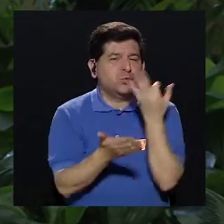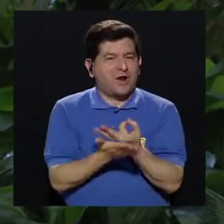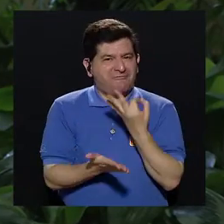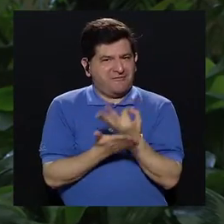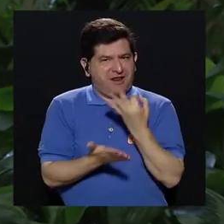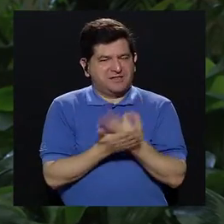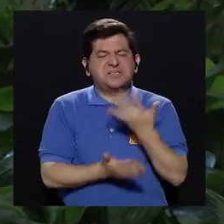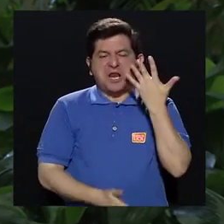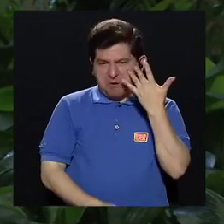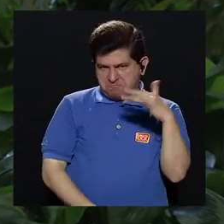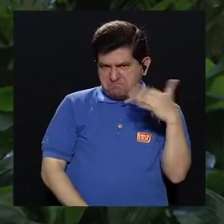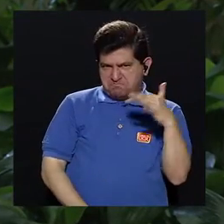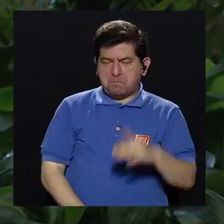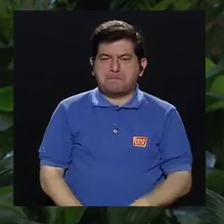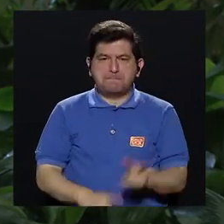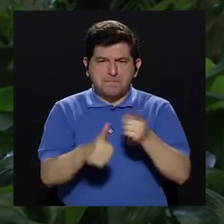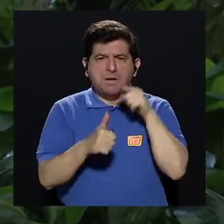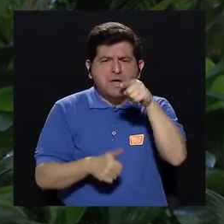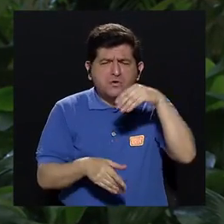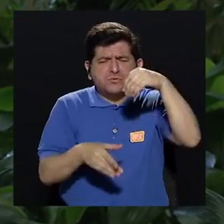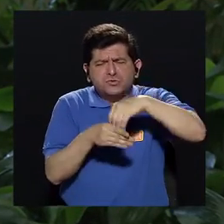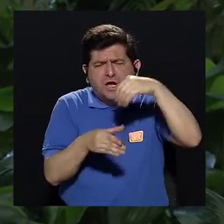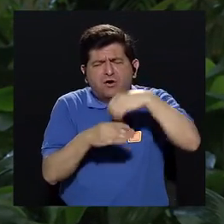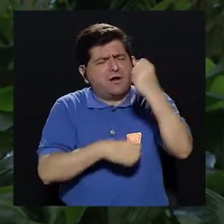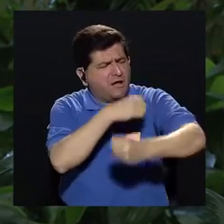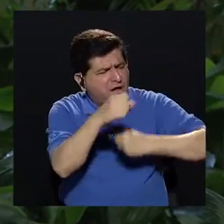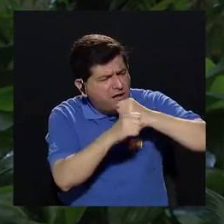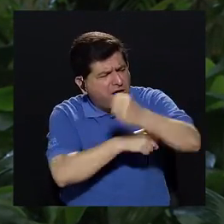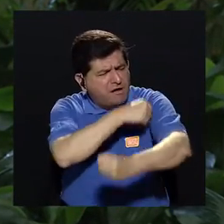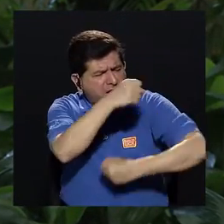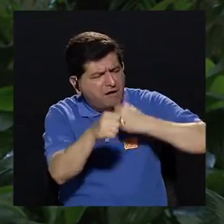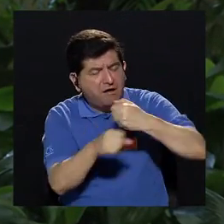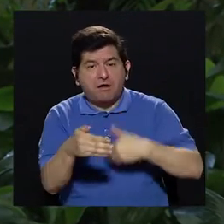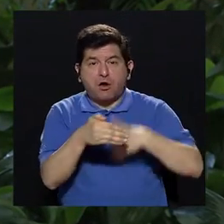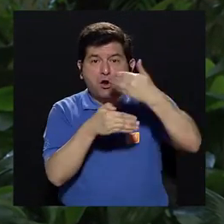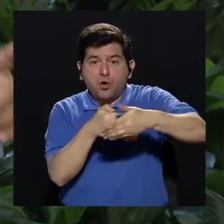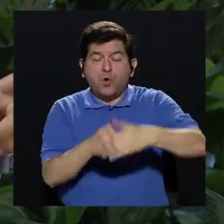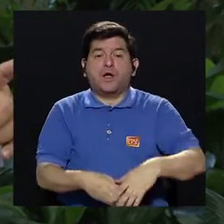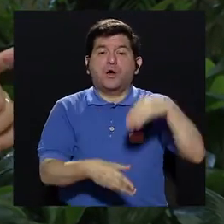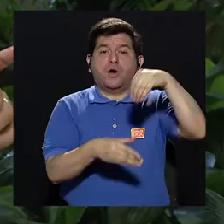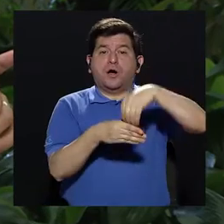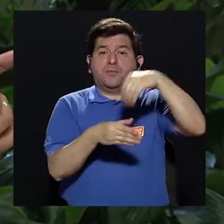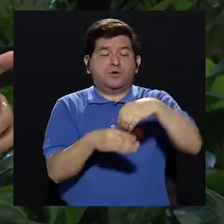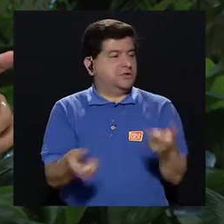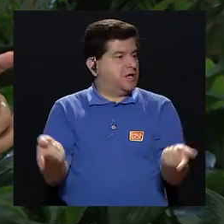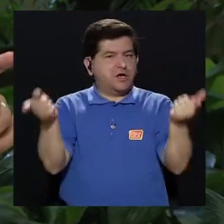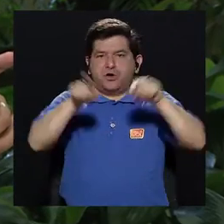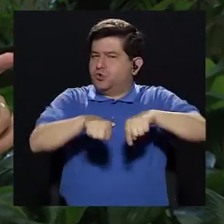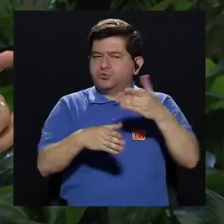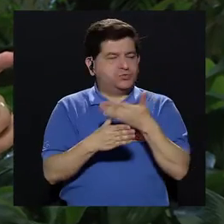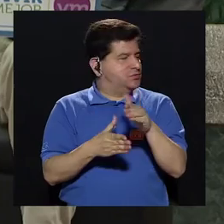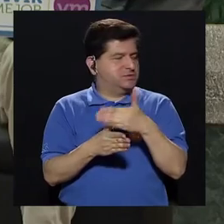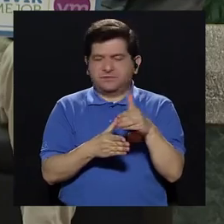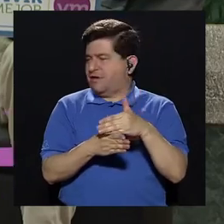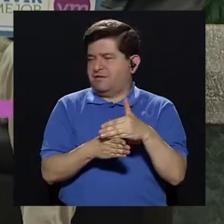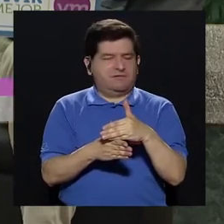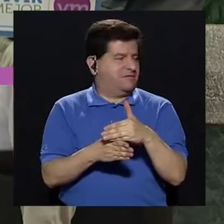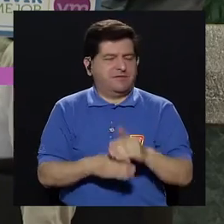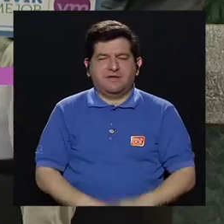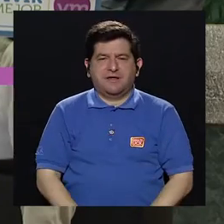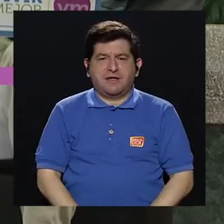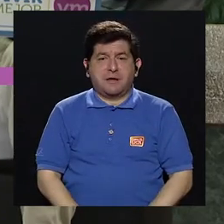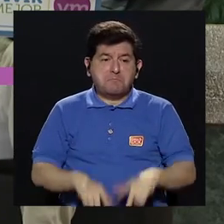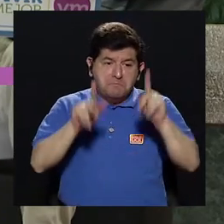financiero, se parece mucho. Primero usted ahorra durante muchos años y después aporta. Eso no ocurre en el desbeparto. En el